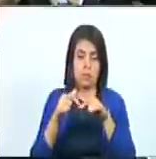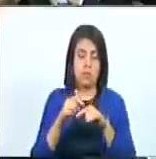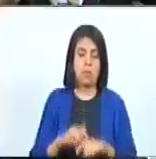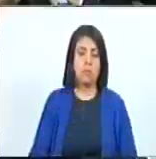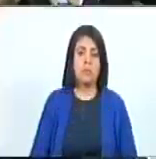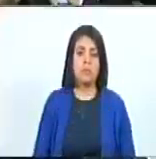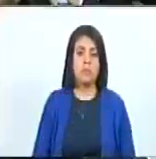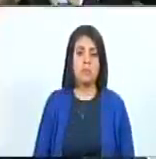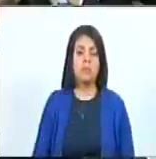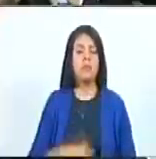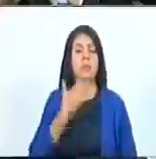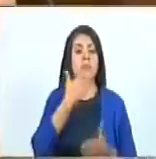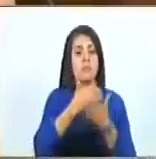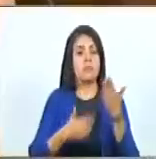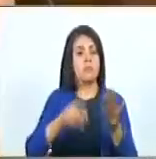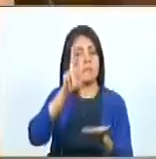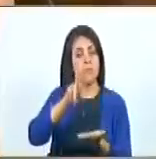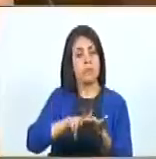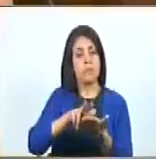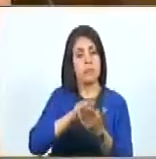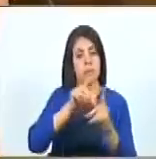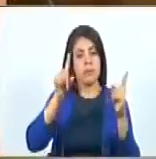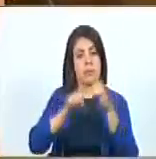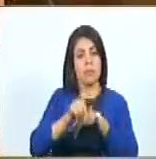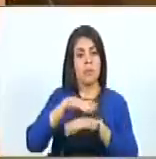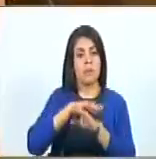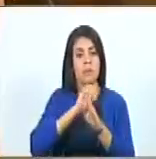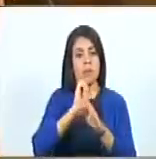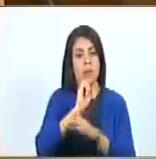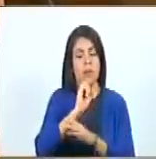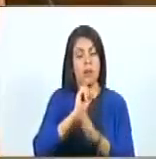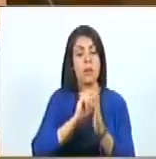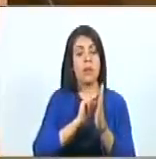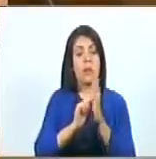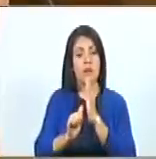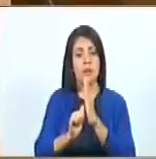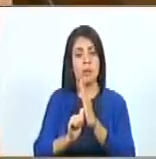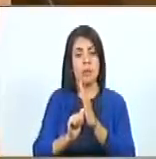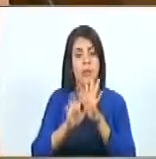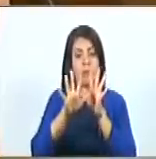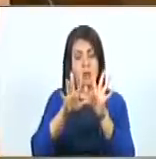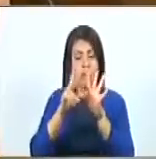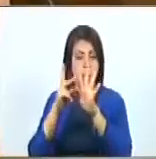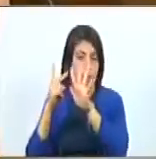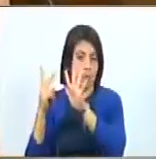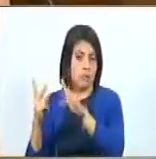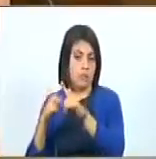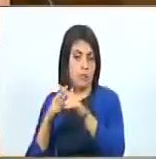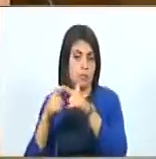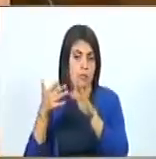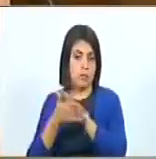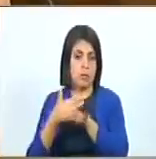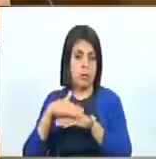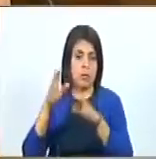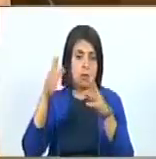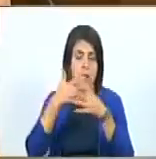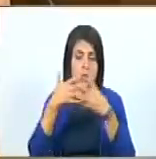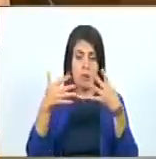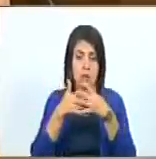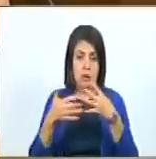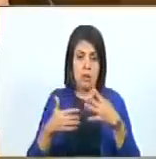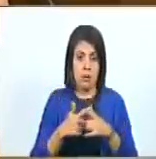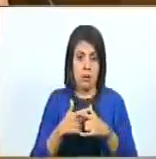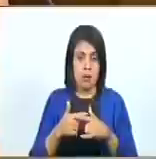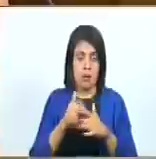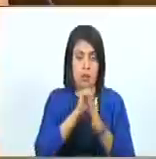Ajá. Se propone aprobar con modificación el contenido del artículo 17, quedando redactado de la siguiente